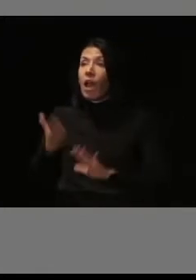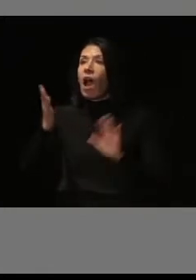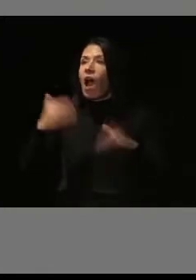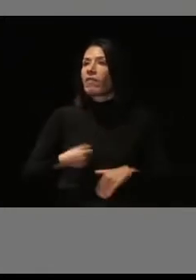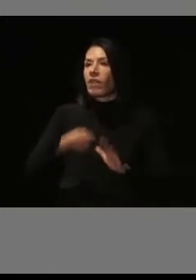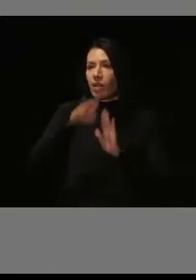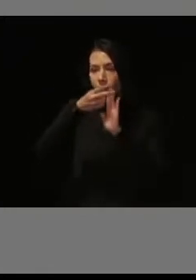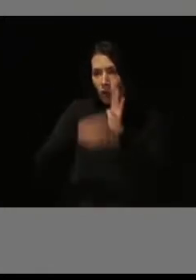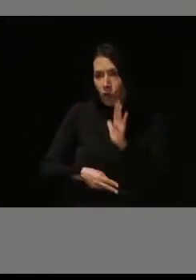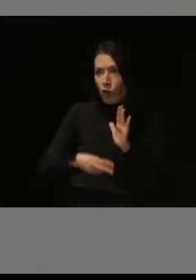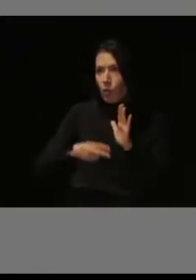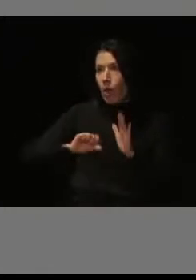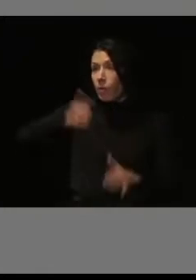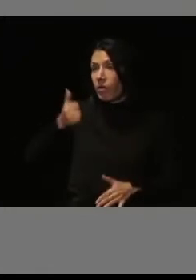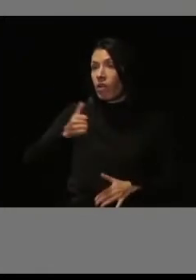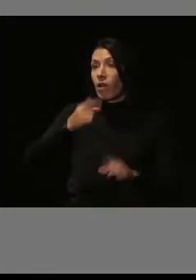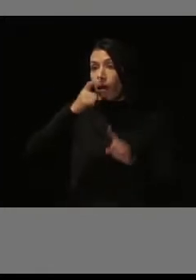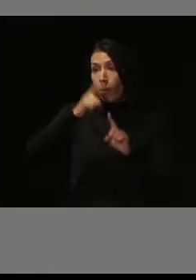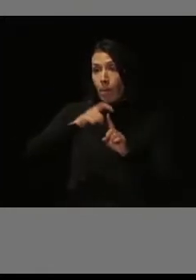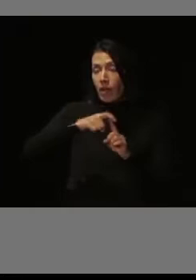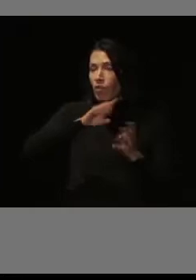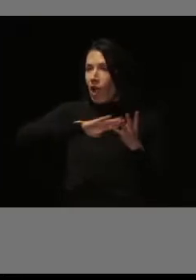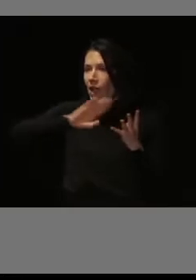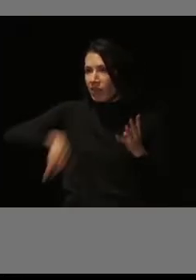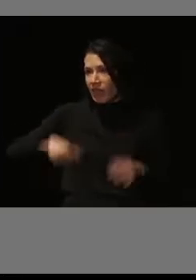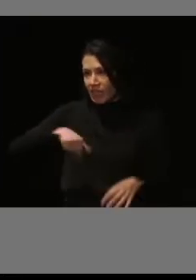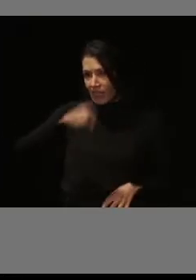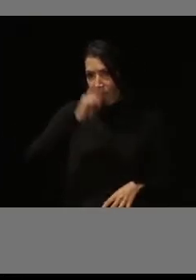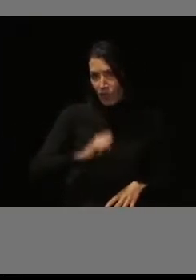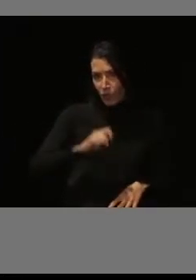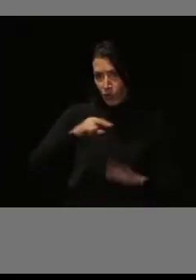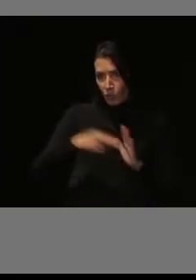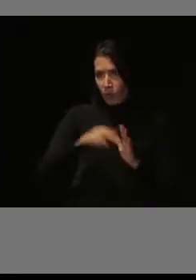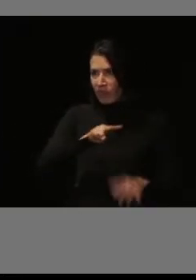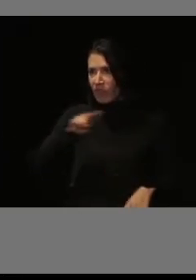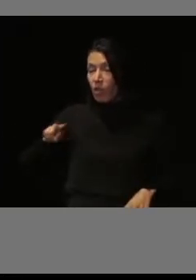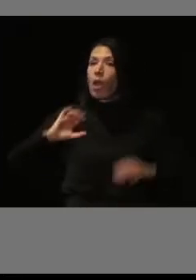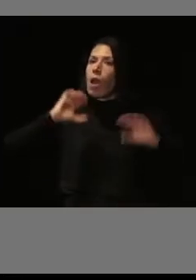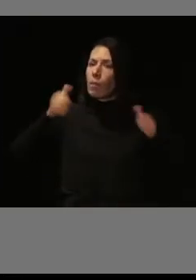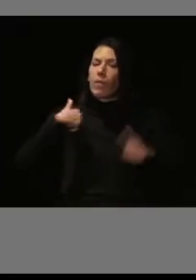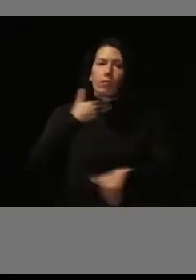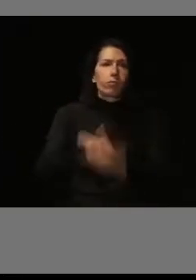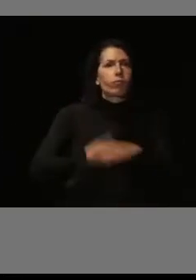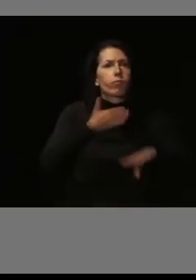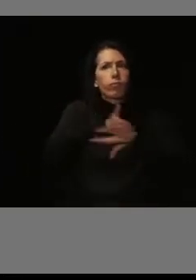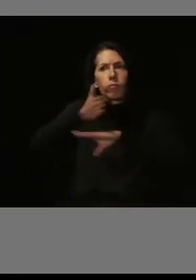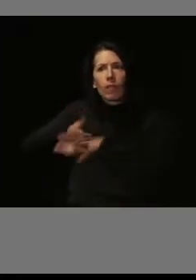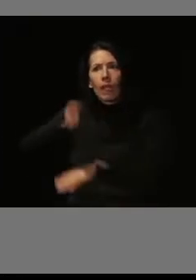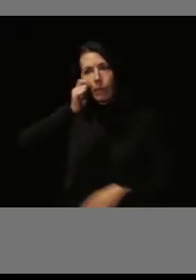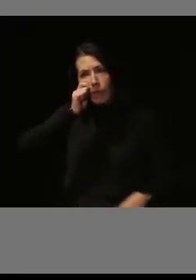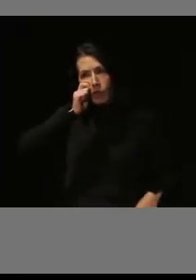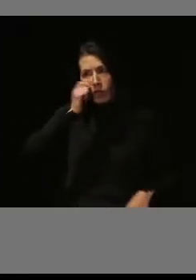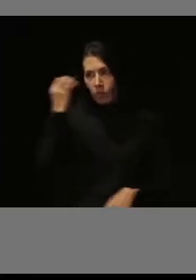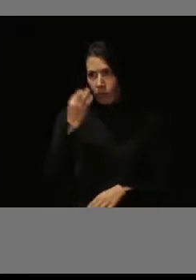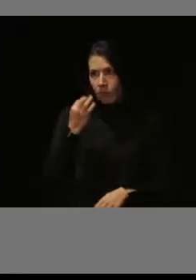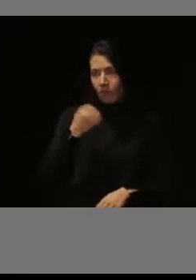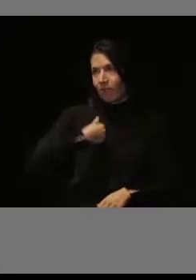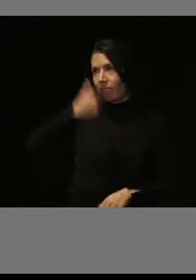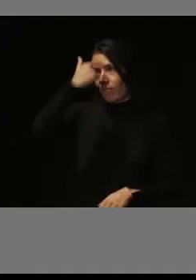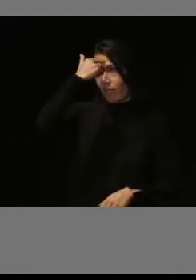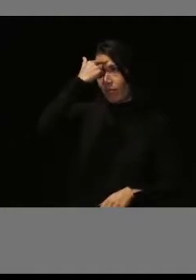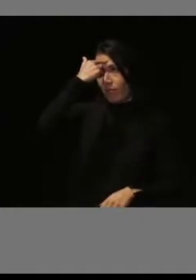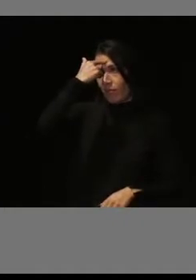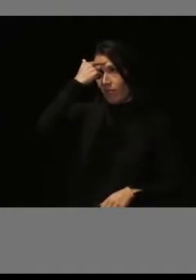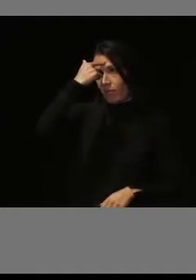aprobada a finales de mayo del 2022. Y empezamos a realizar las inspecciones teniendo en cuenta estas medidas